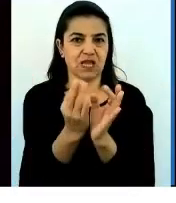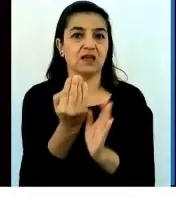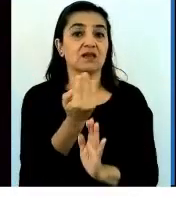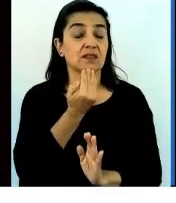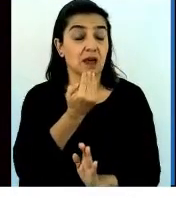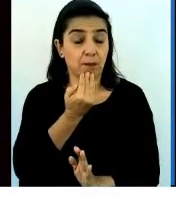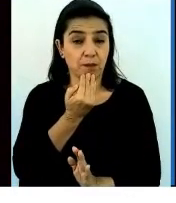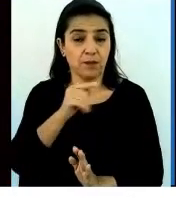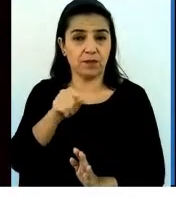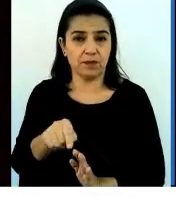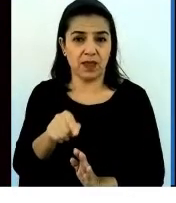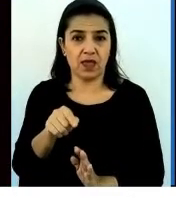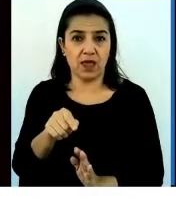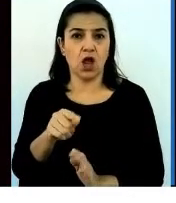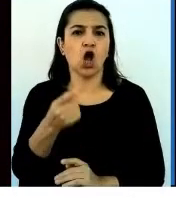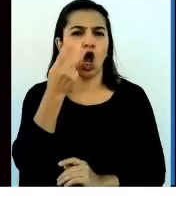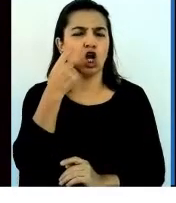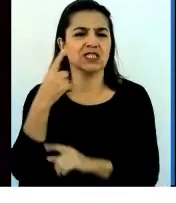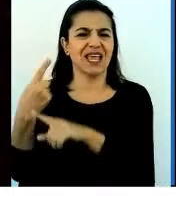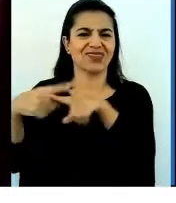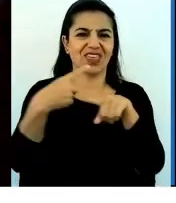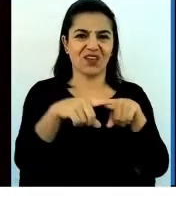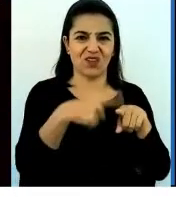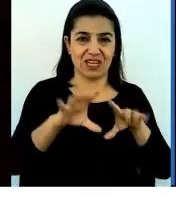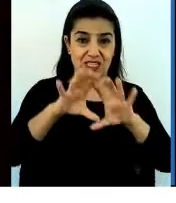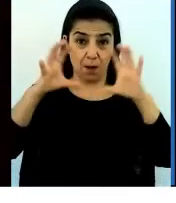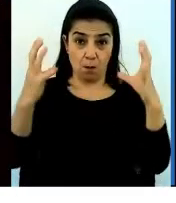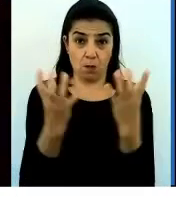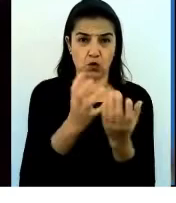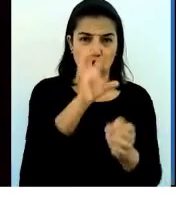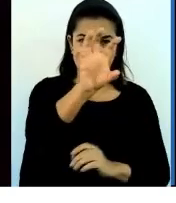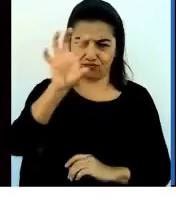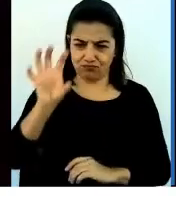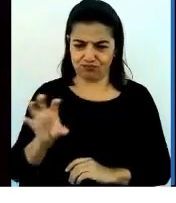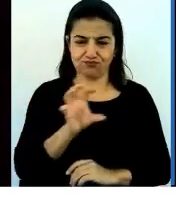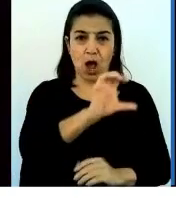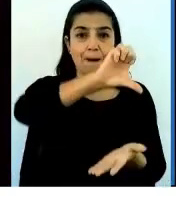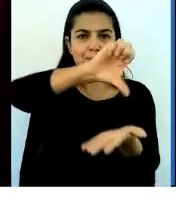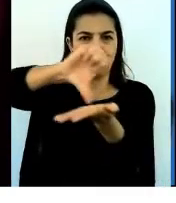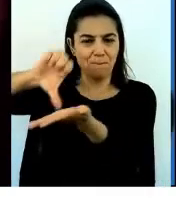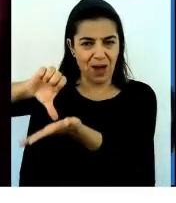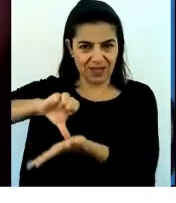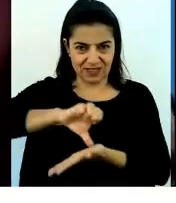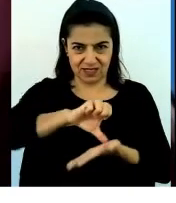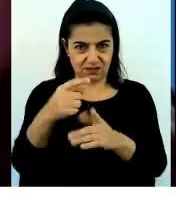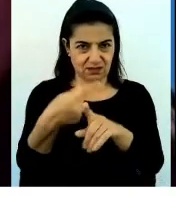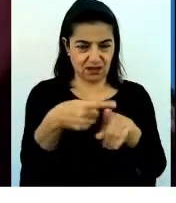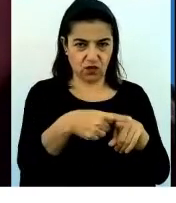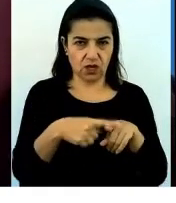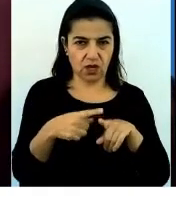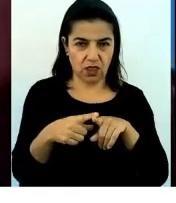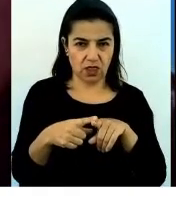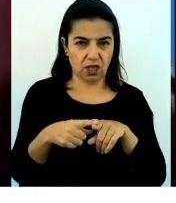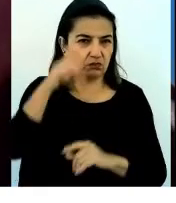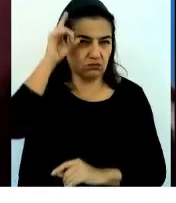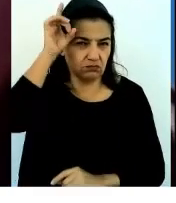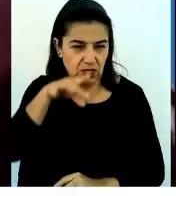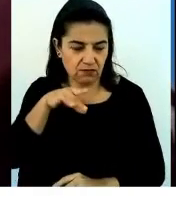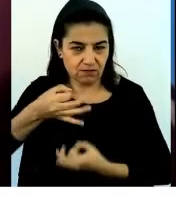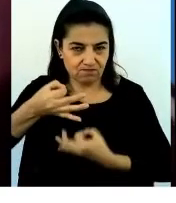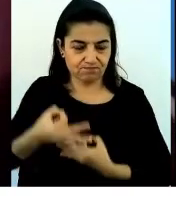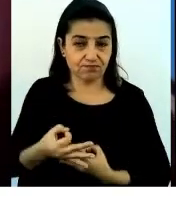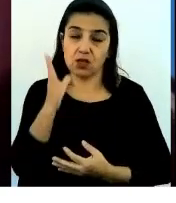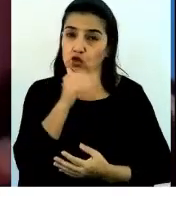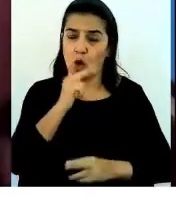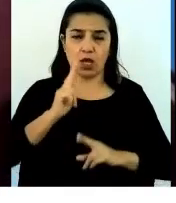regional, cuál es muy especial en la región, o la nación, o subnación. Pues no hay una solución